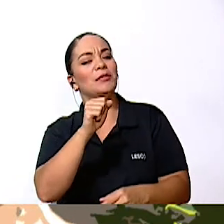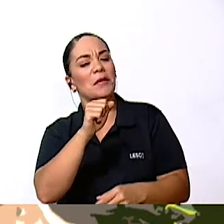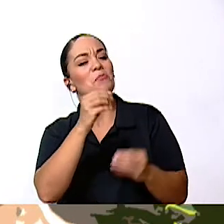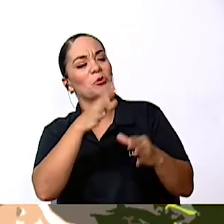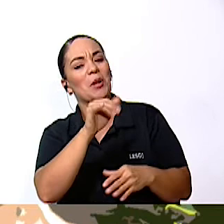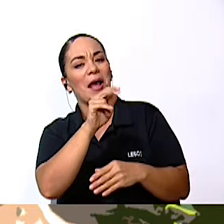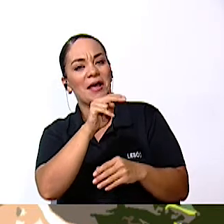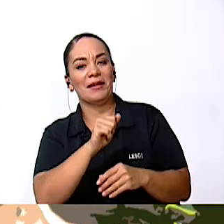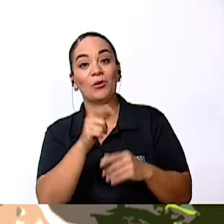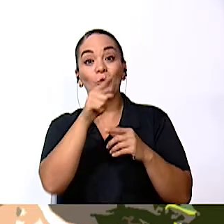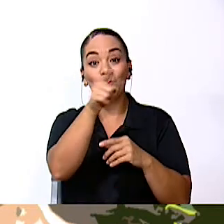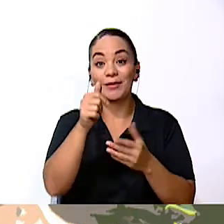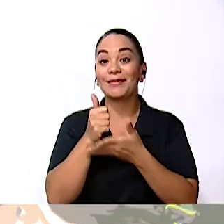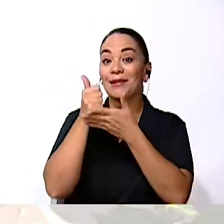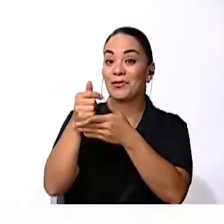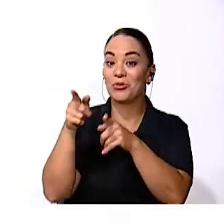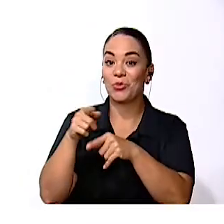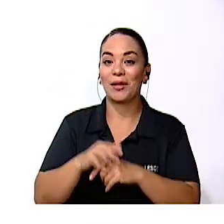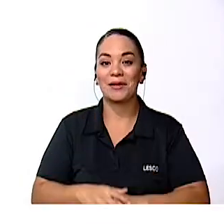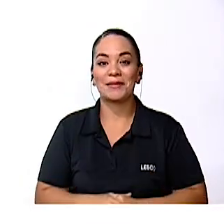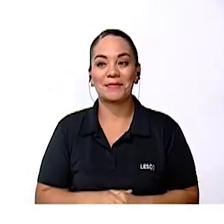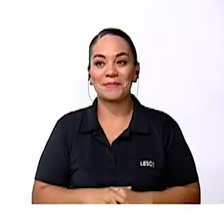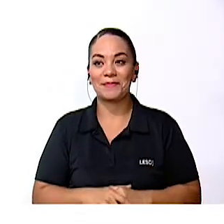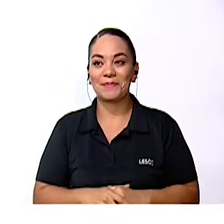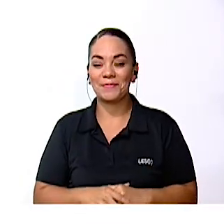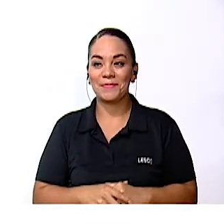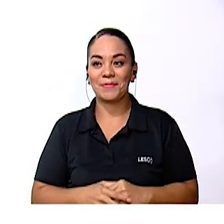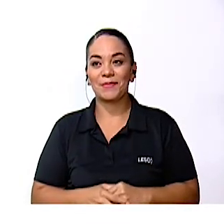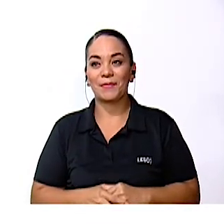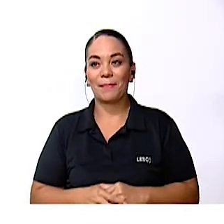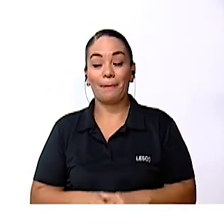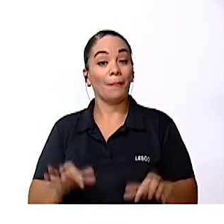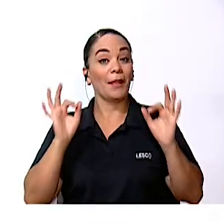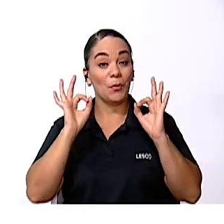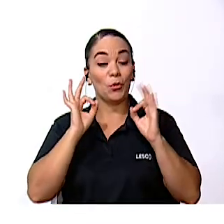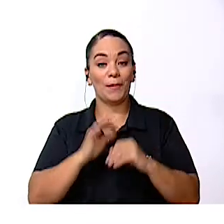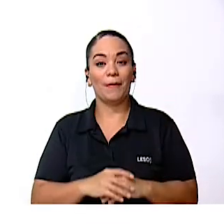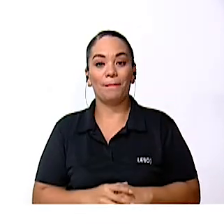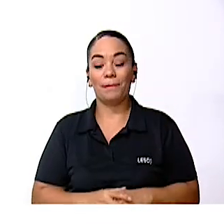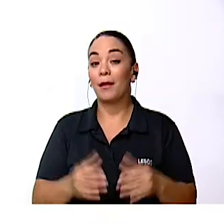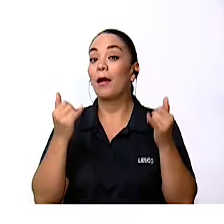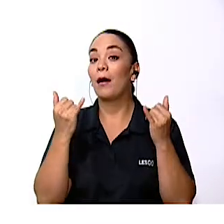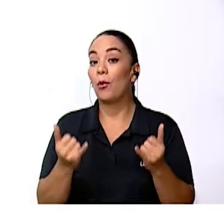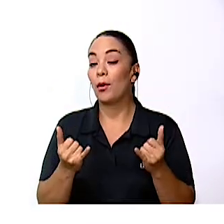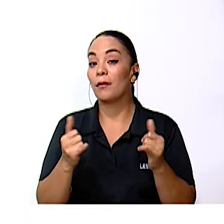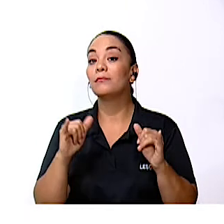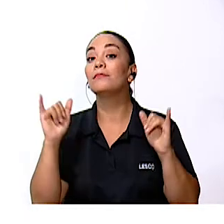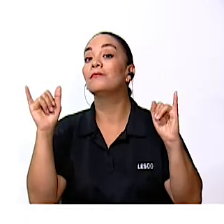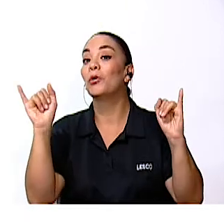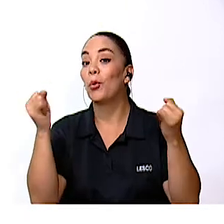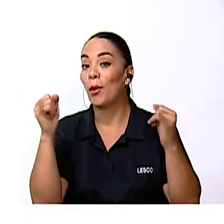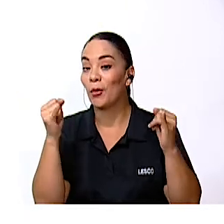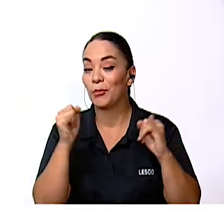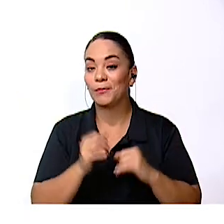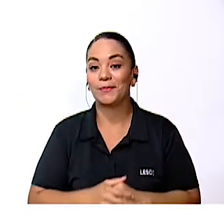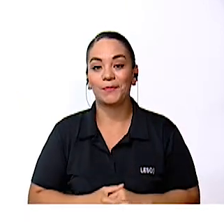ustedes le ayudan En este reto Muy bien Ahora vamos Con este otro juego